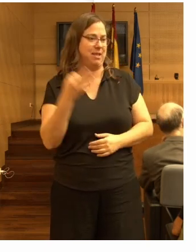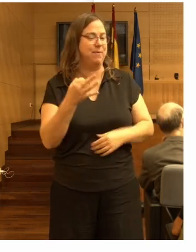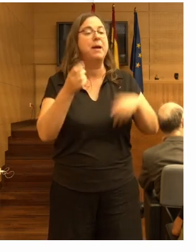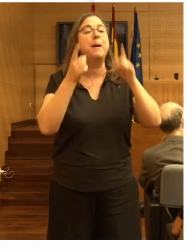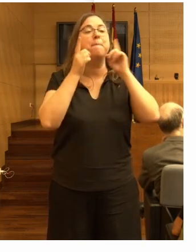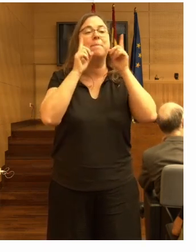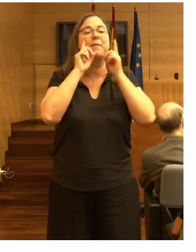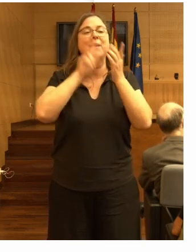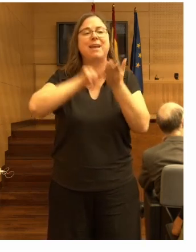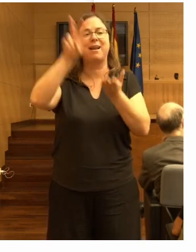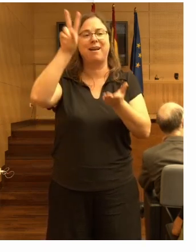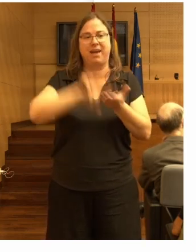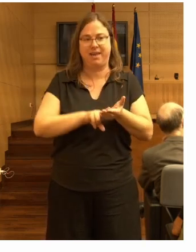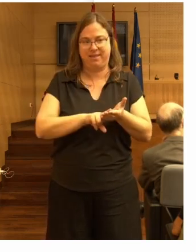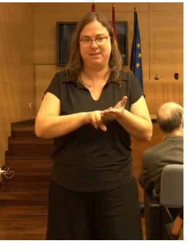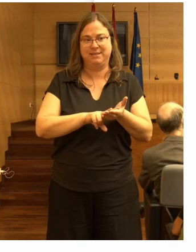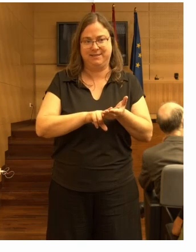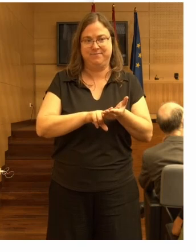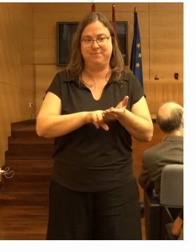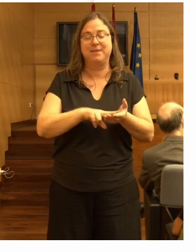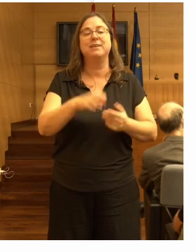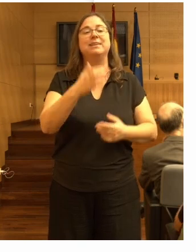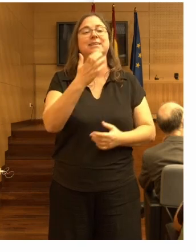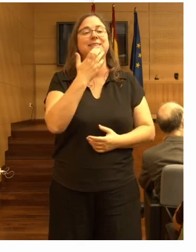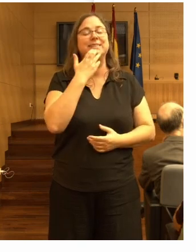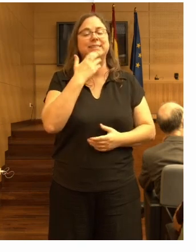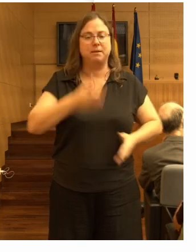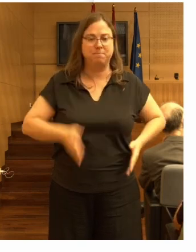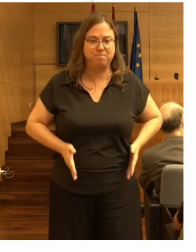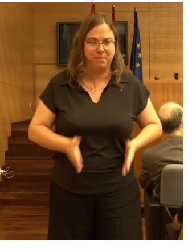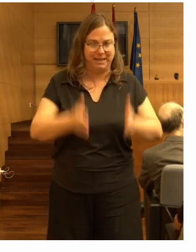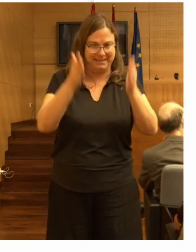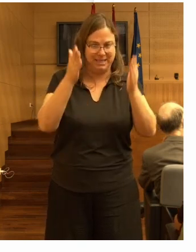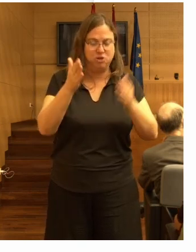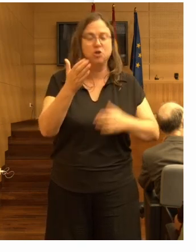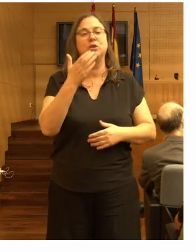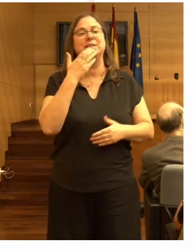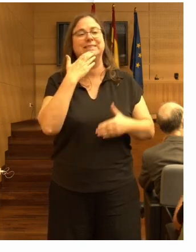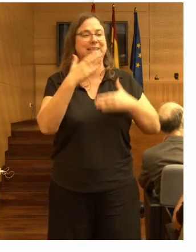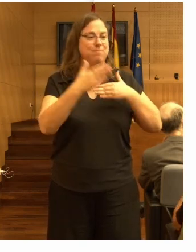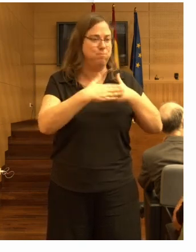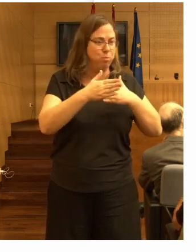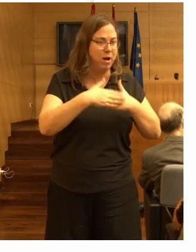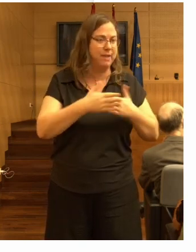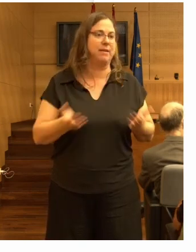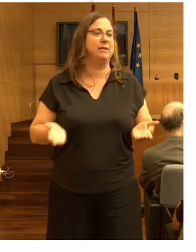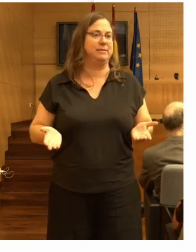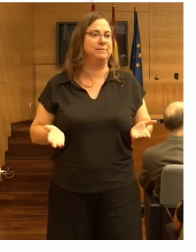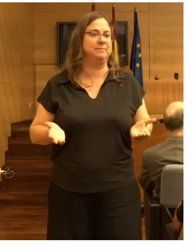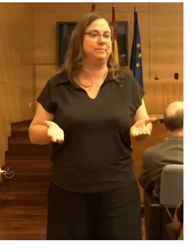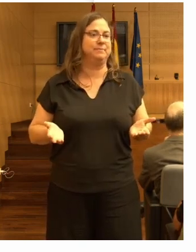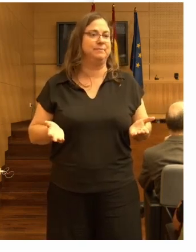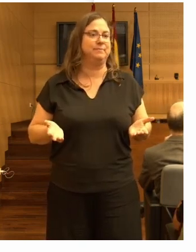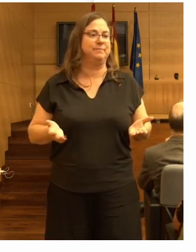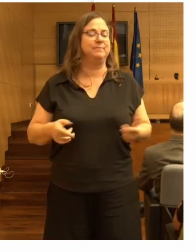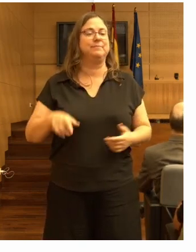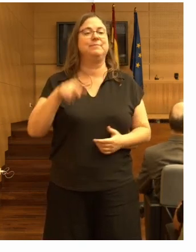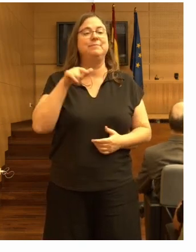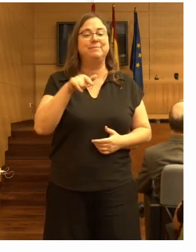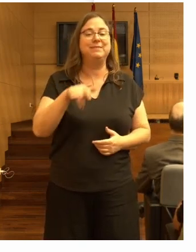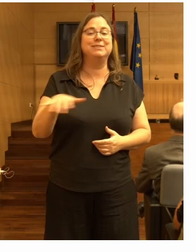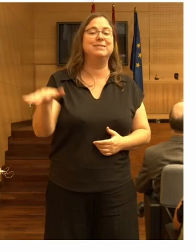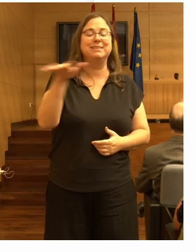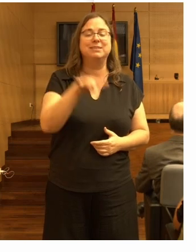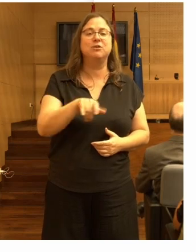caídas. Por ejemplo, si hay pasillos o puertas de paso, que son los sitios donde la